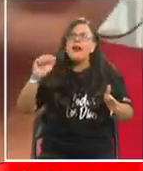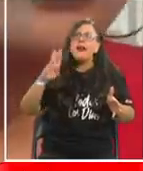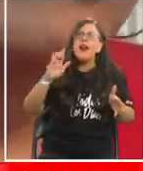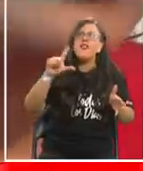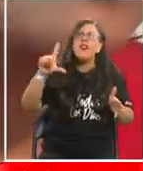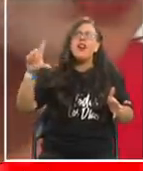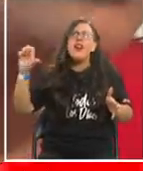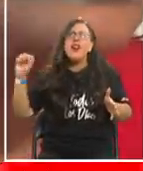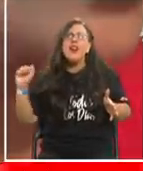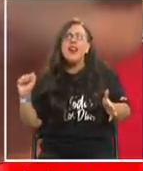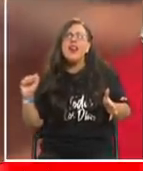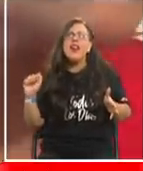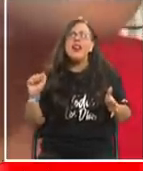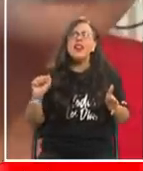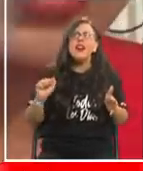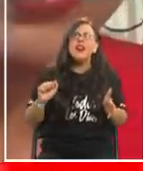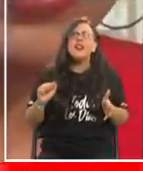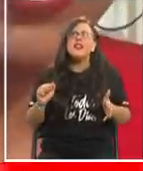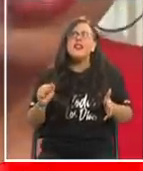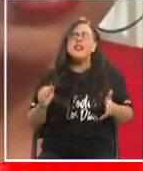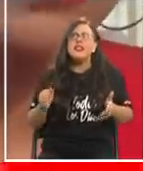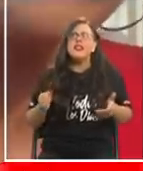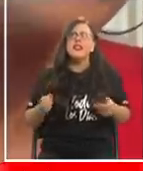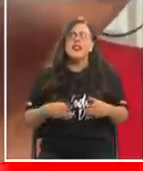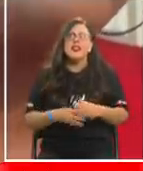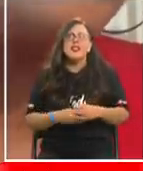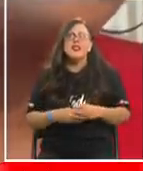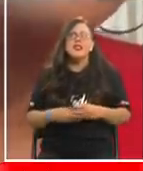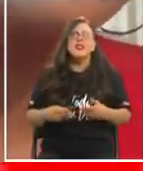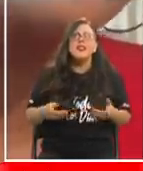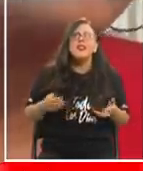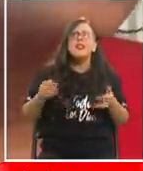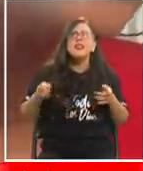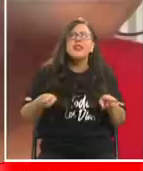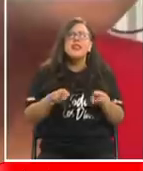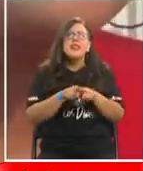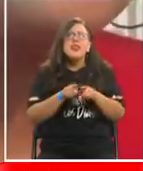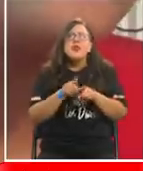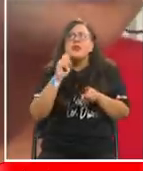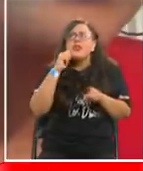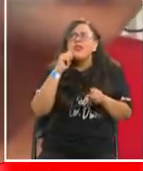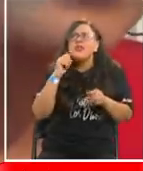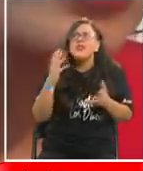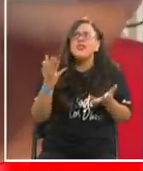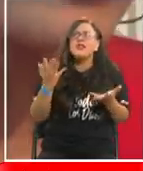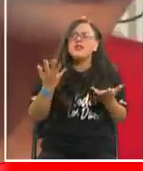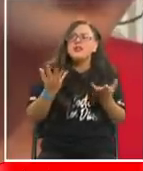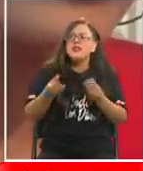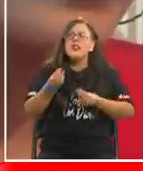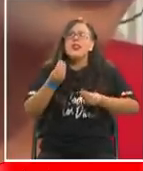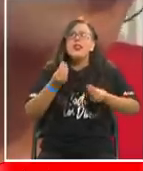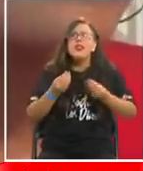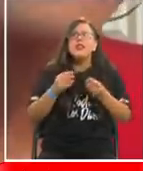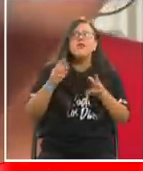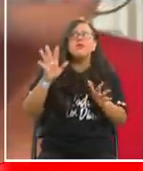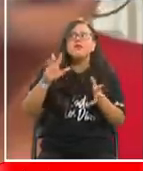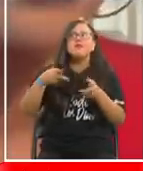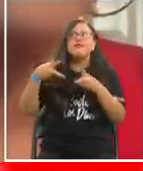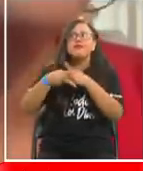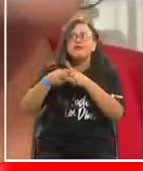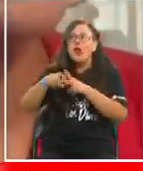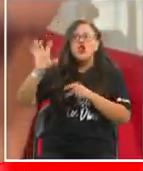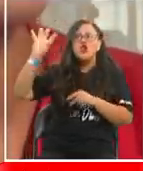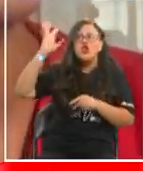Con su tenu más patrón, lo que usted quiera. Aquí en el barrio solo hay cariño. La gente es buena y da la